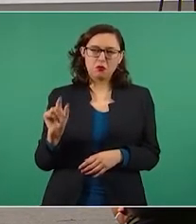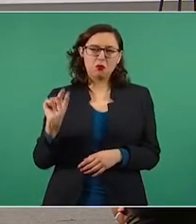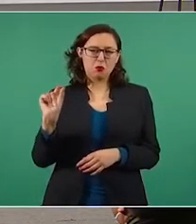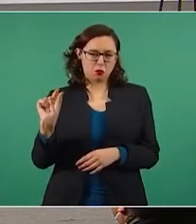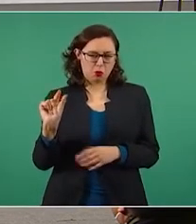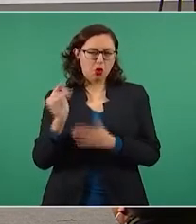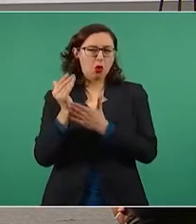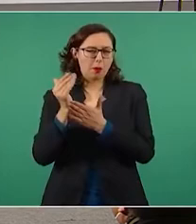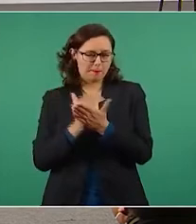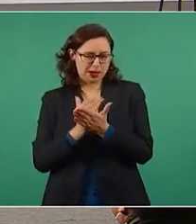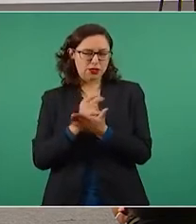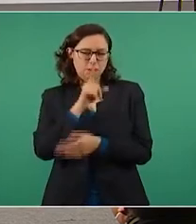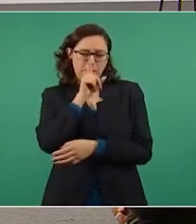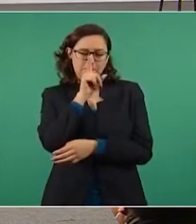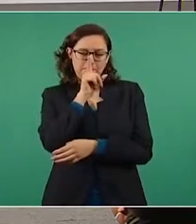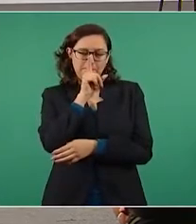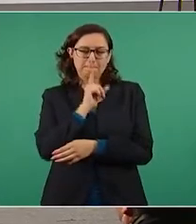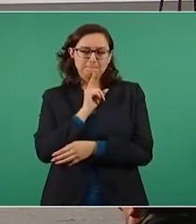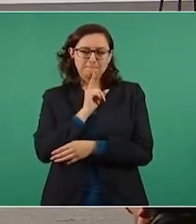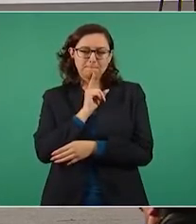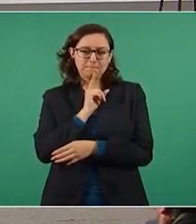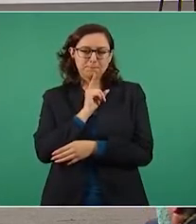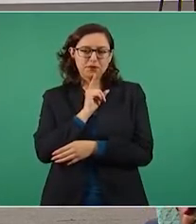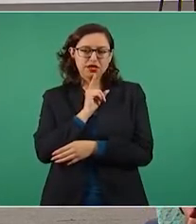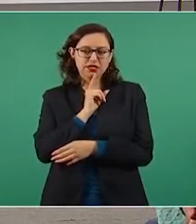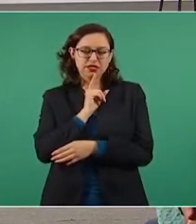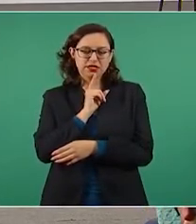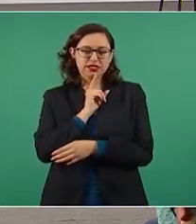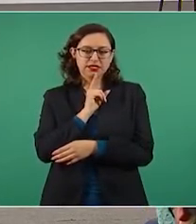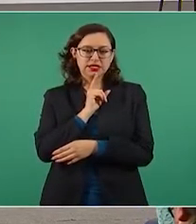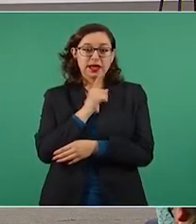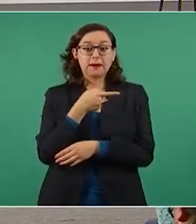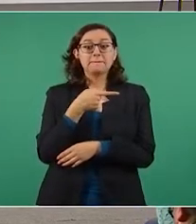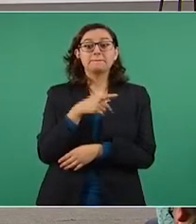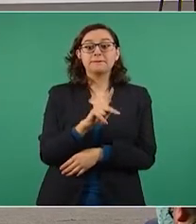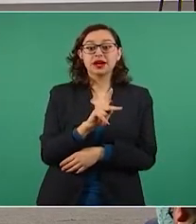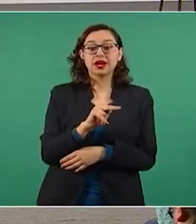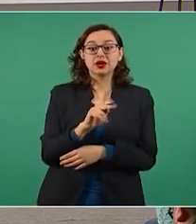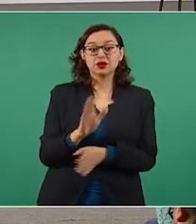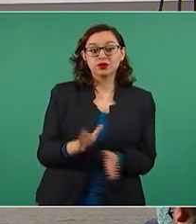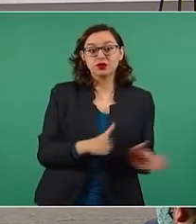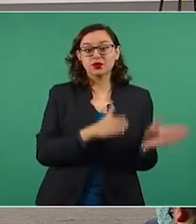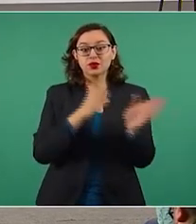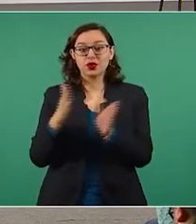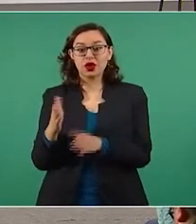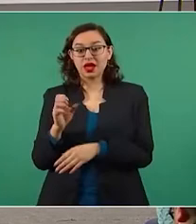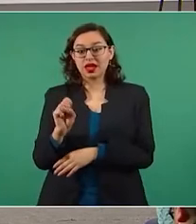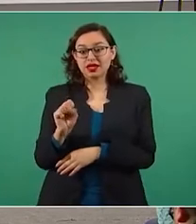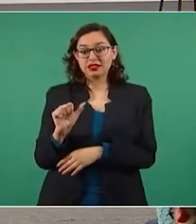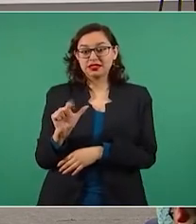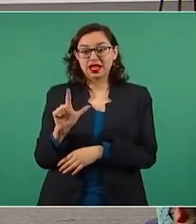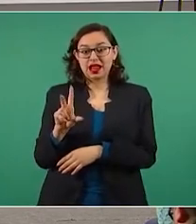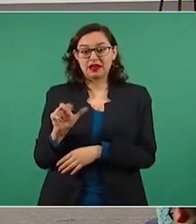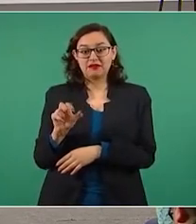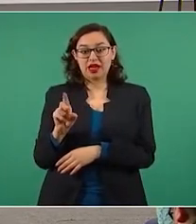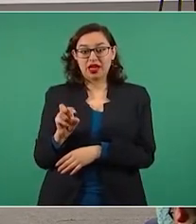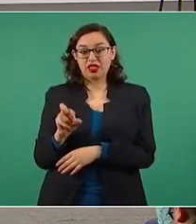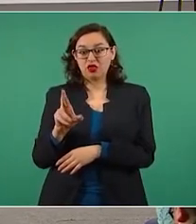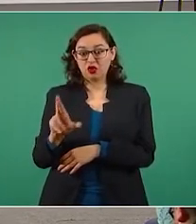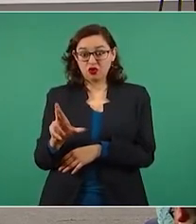el columnista Salvador García Soto solamente 19 segundos.